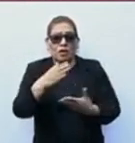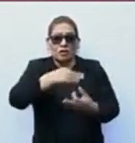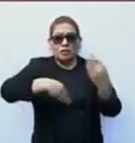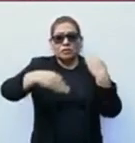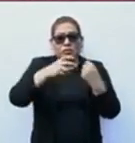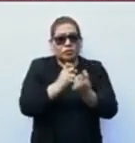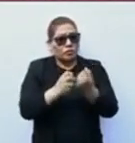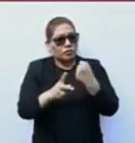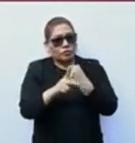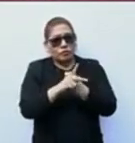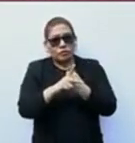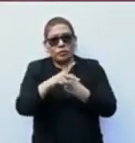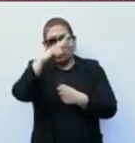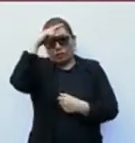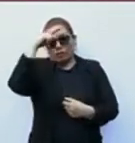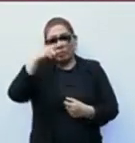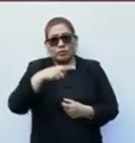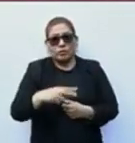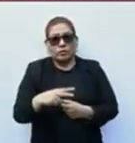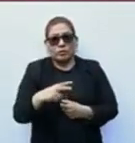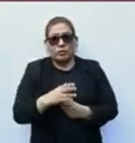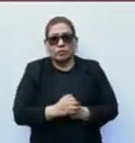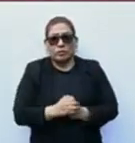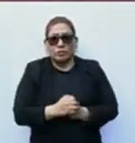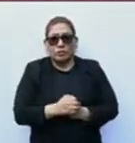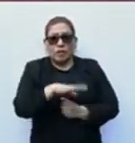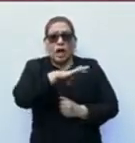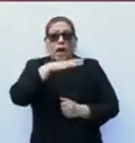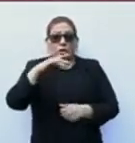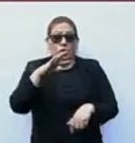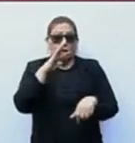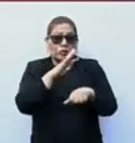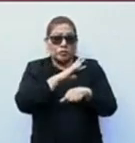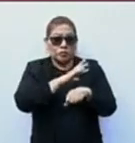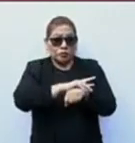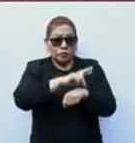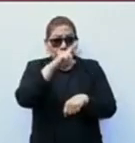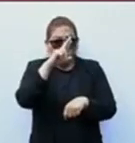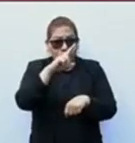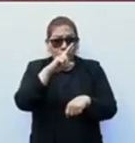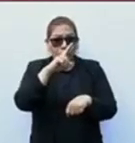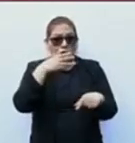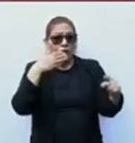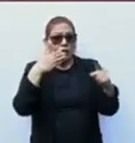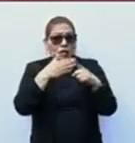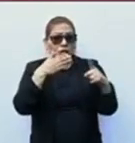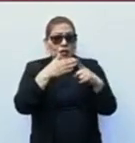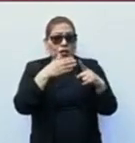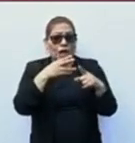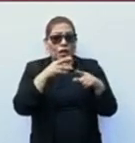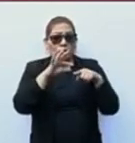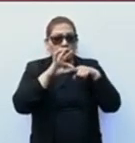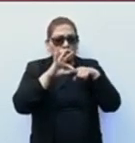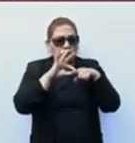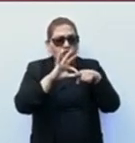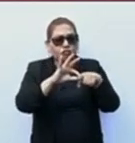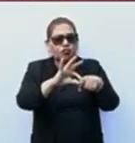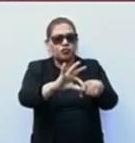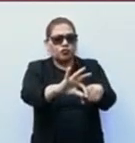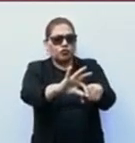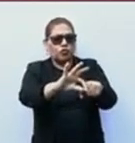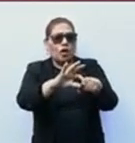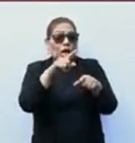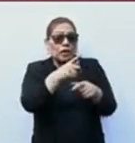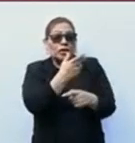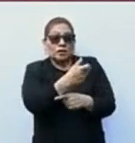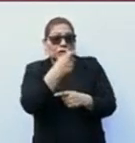pueblo de México, pero principalmente en los adultos mayores, porque ustedes han sido nuestra guía, porque esta pensión